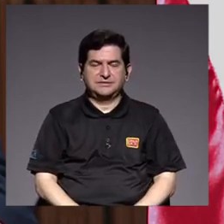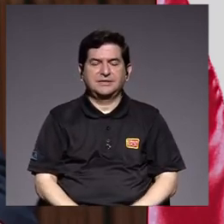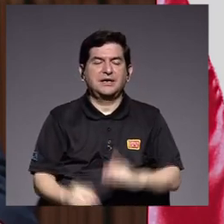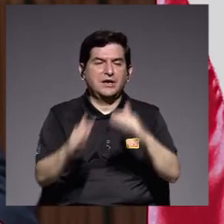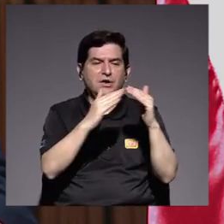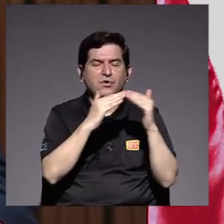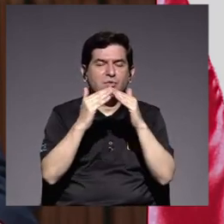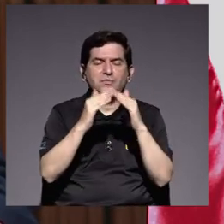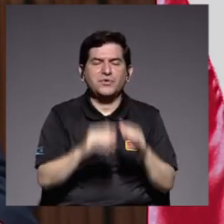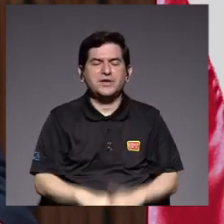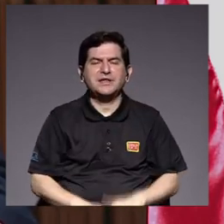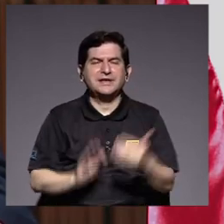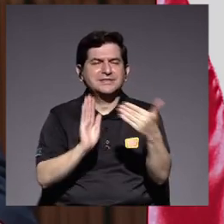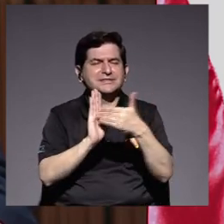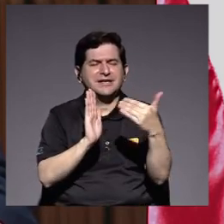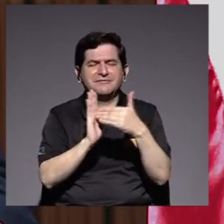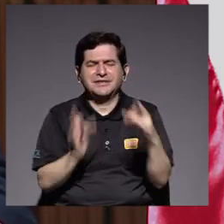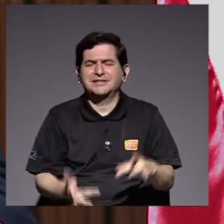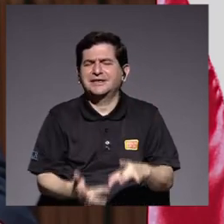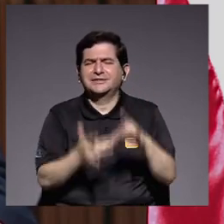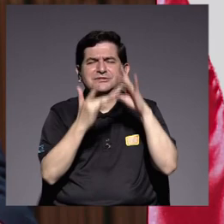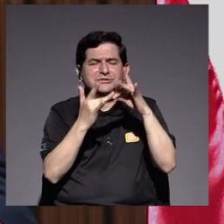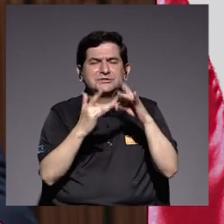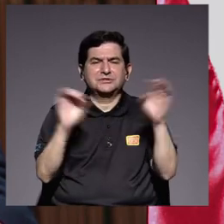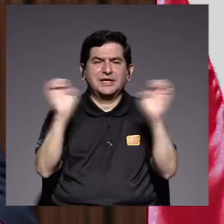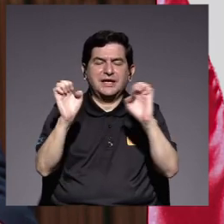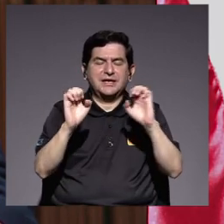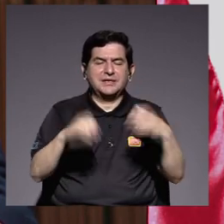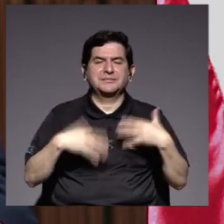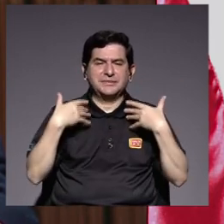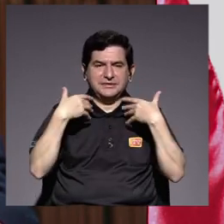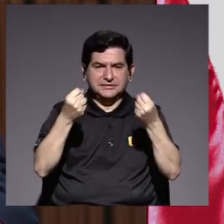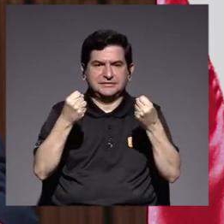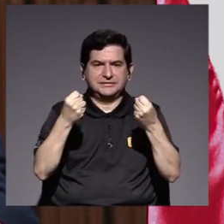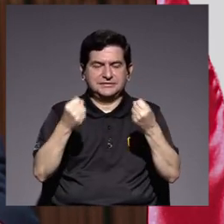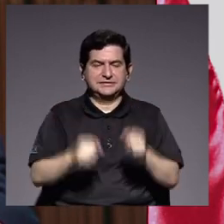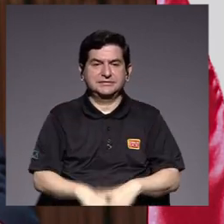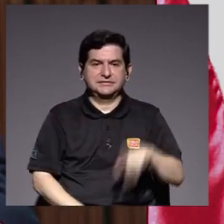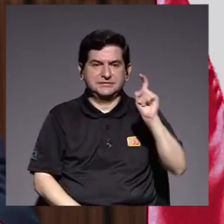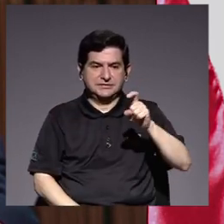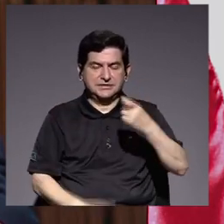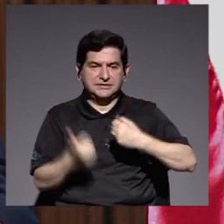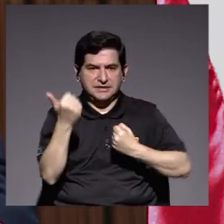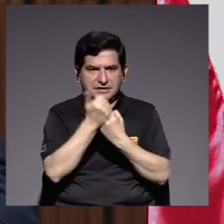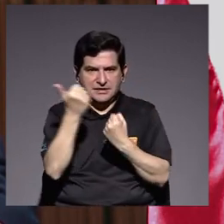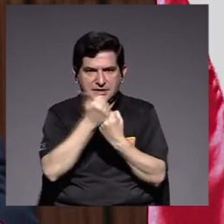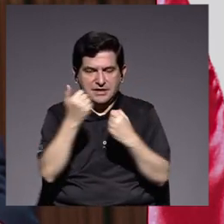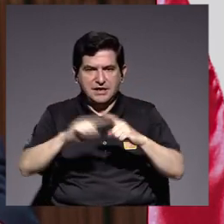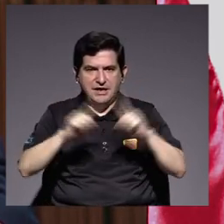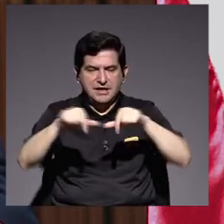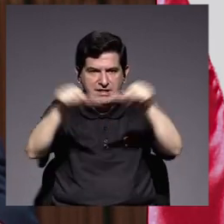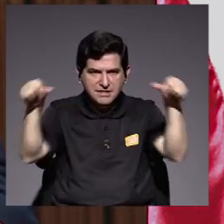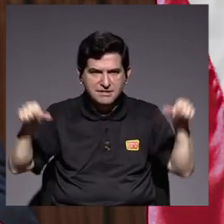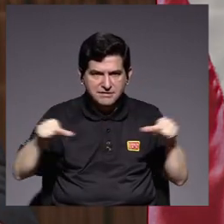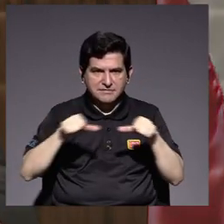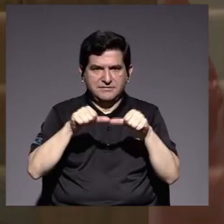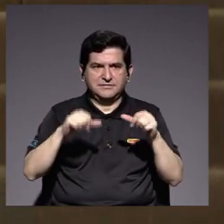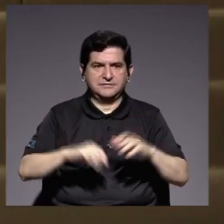sectores que han sido golpeados en mayor medida por la emergencia sanitaria y que requieren nuestro apoyo en diversas áreas